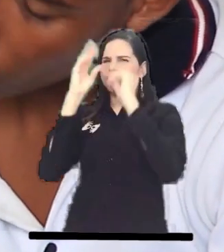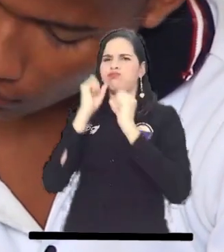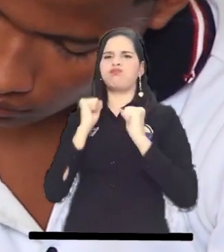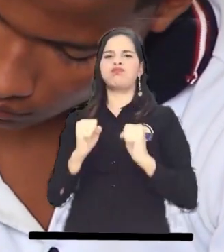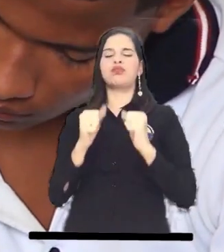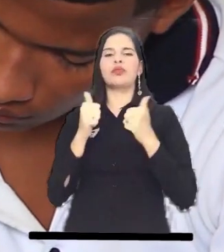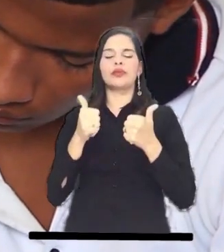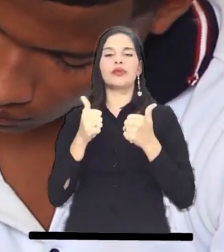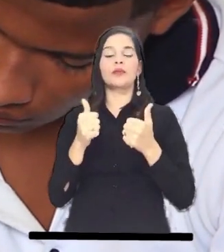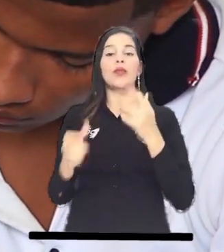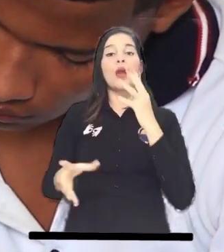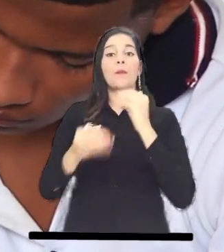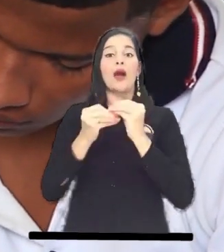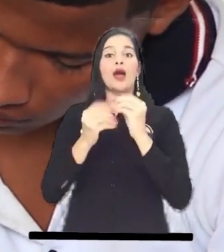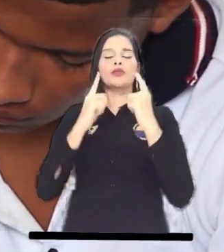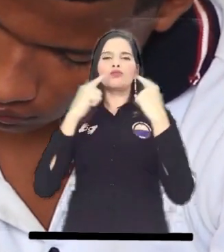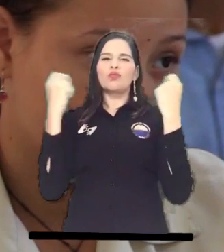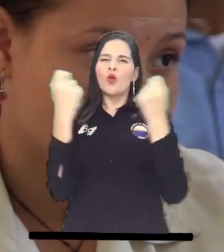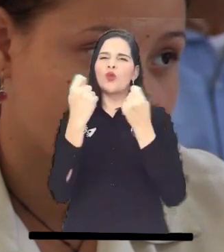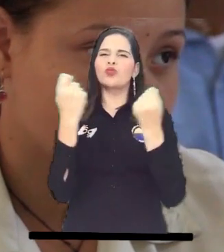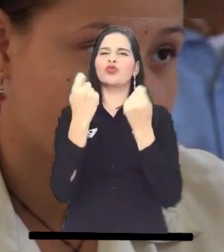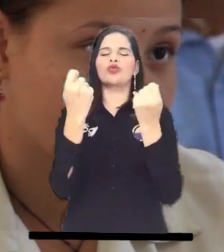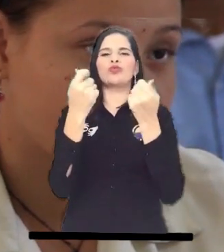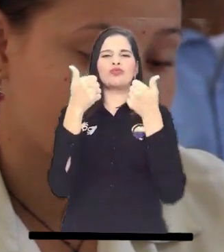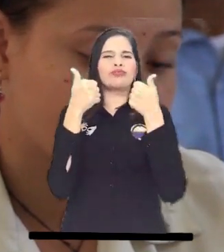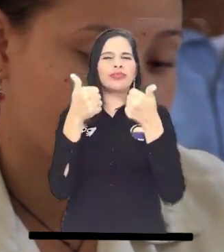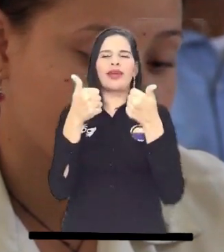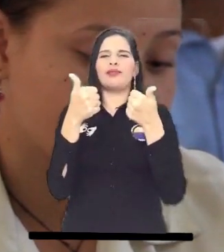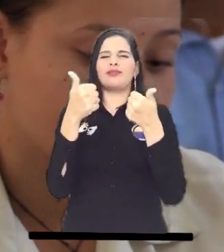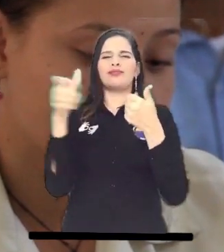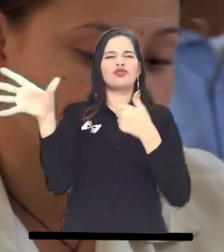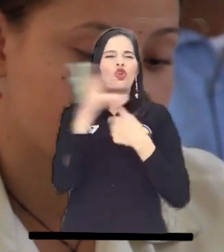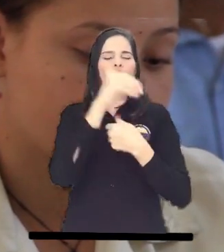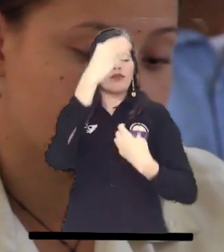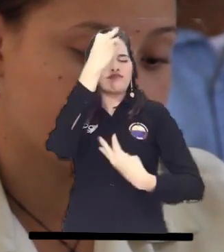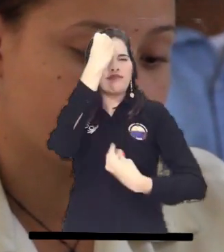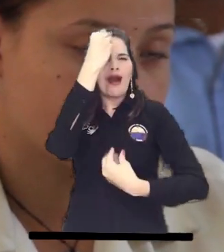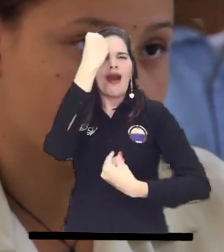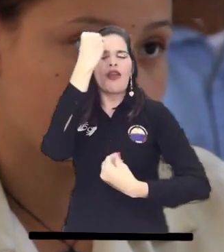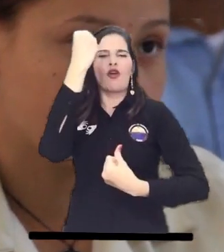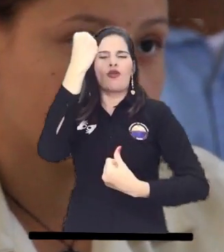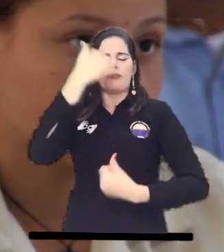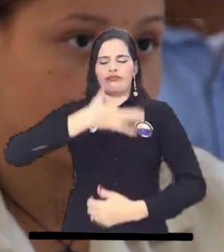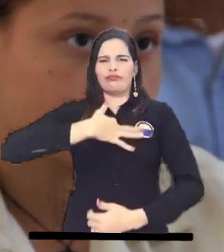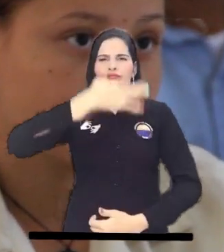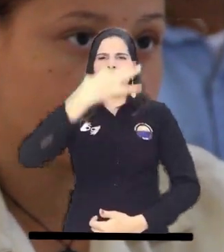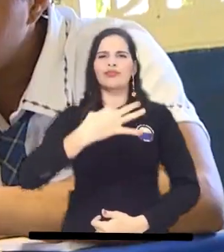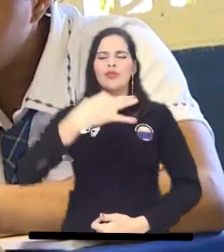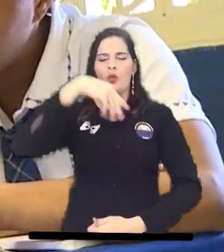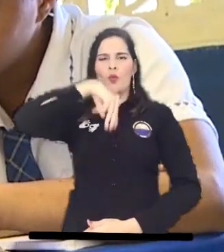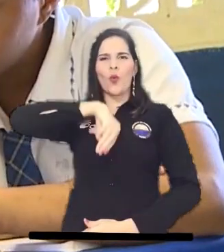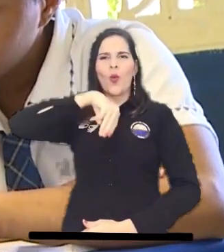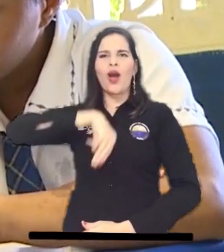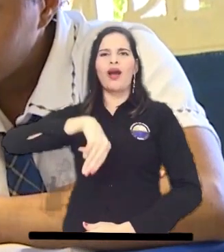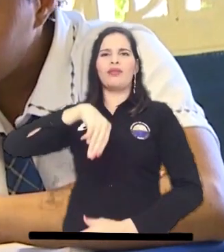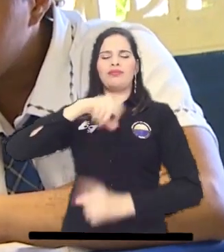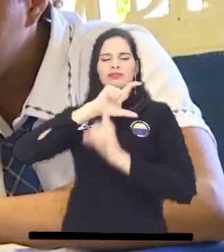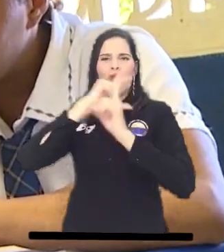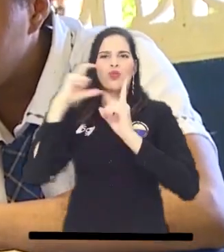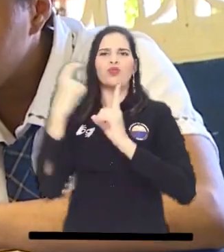y los jóvenes y para promover mejores valores éticos,